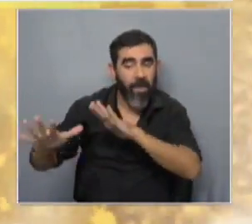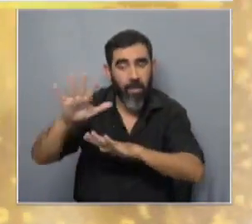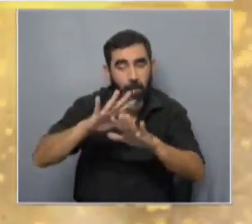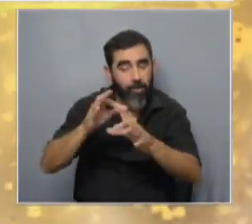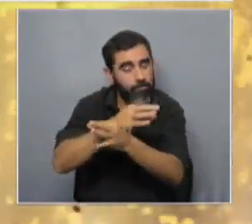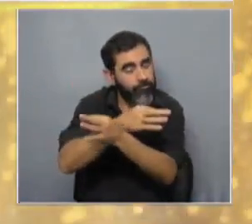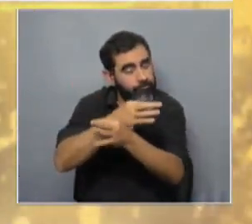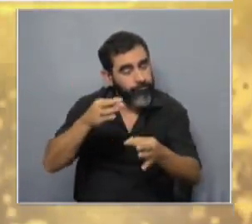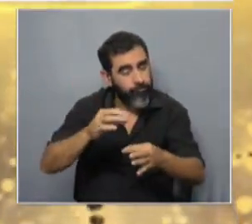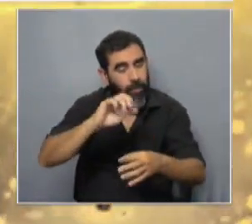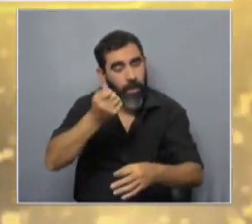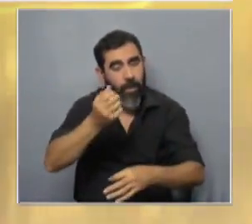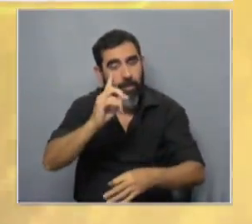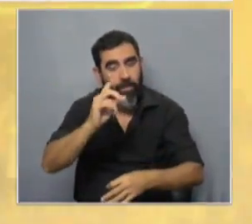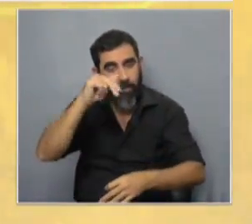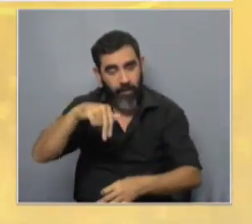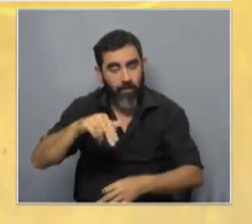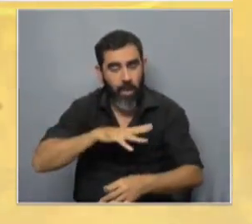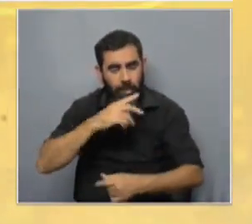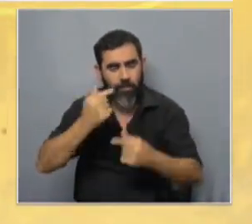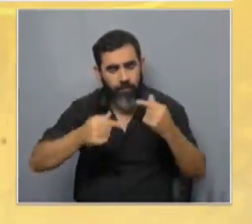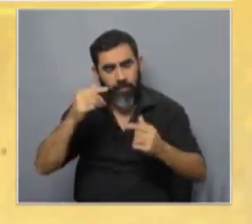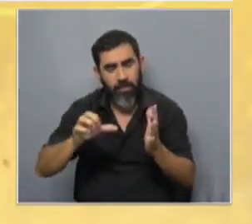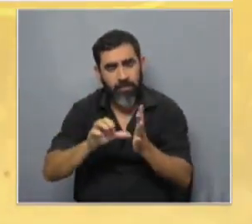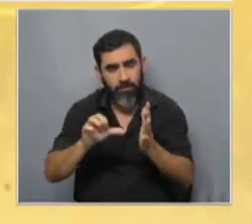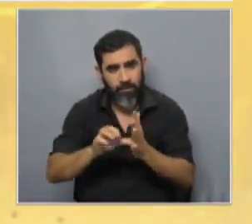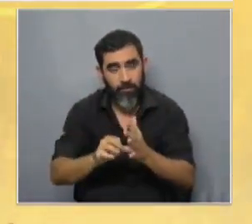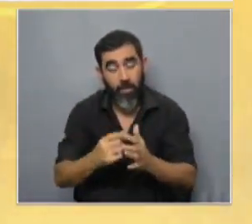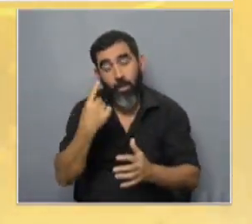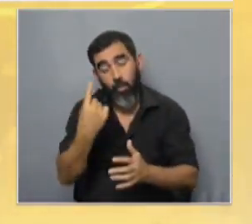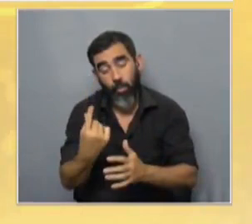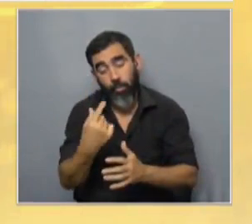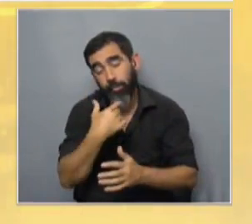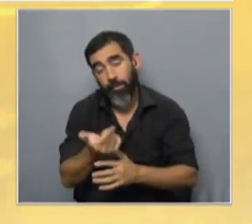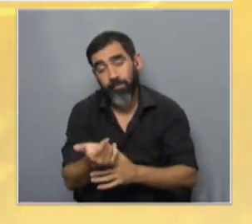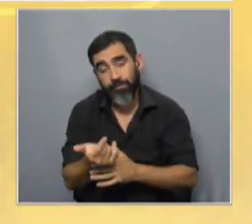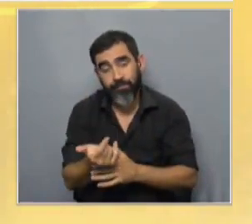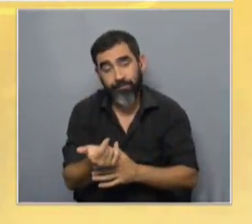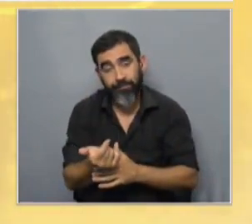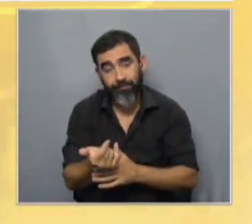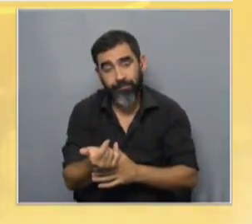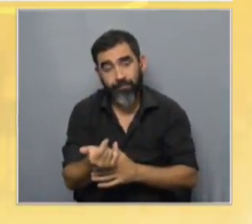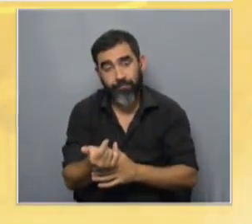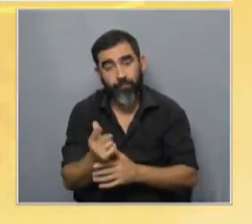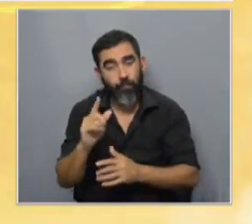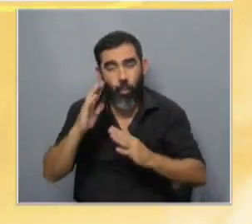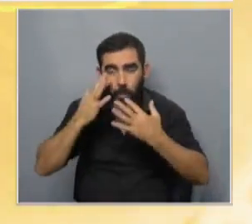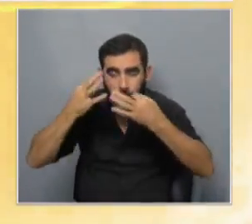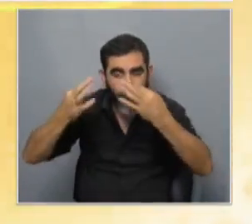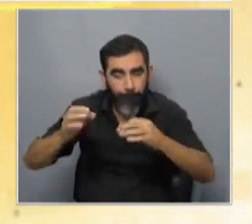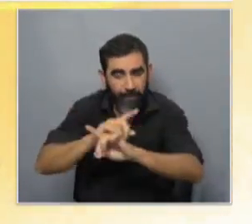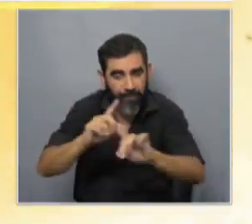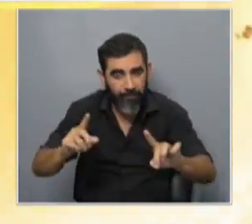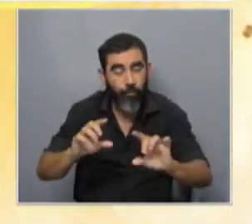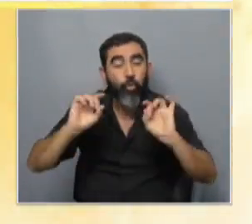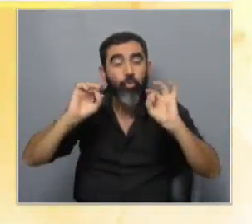de esas rupturas de ADN. Hay varios sistemas de reparación, uno de ellos digamos que es inespecífico en cuanto a